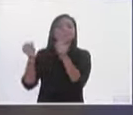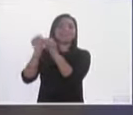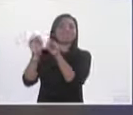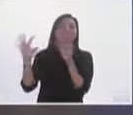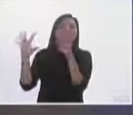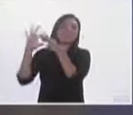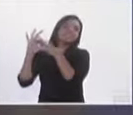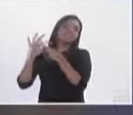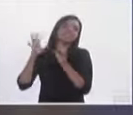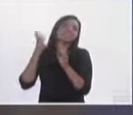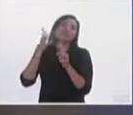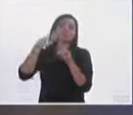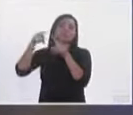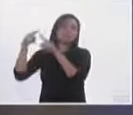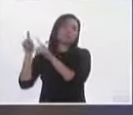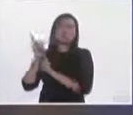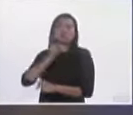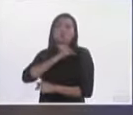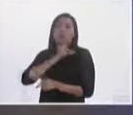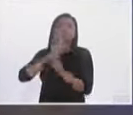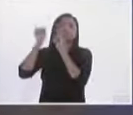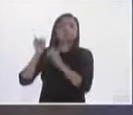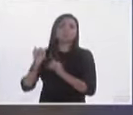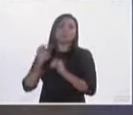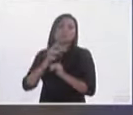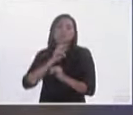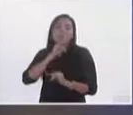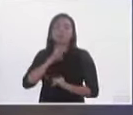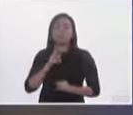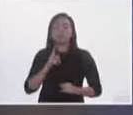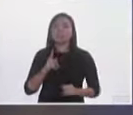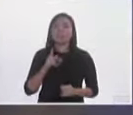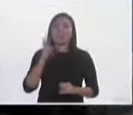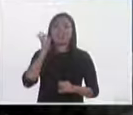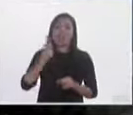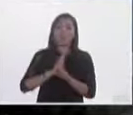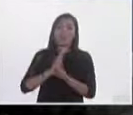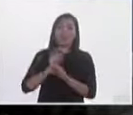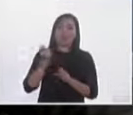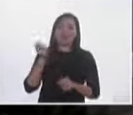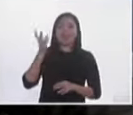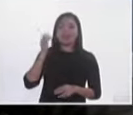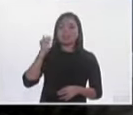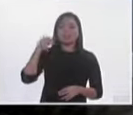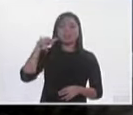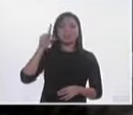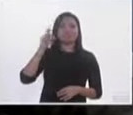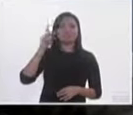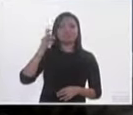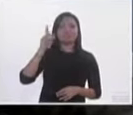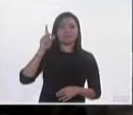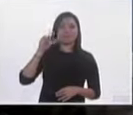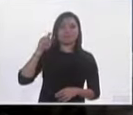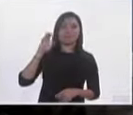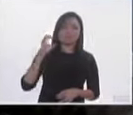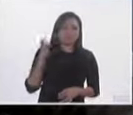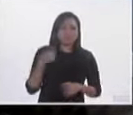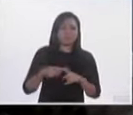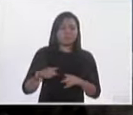creo que todavía no hemos dimensionado con justeza el fenómeno de las candidaturas